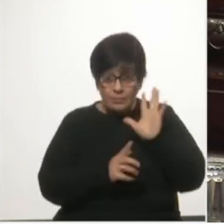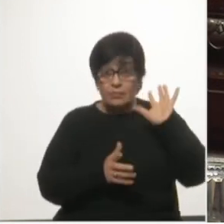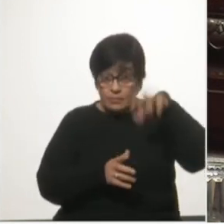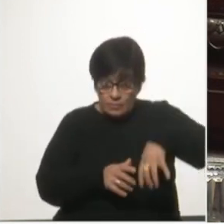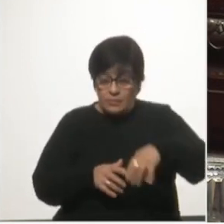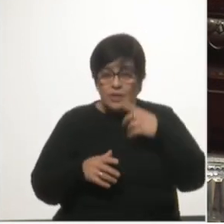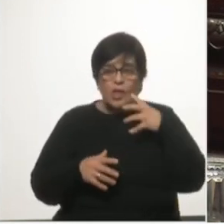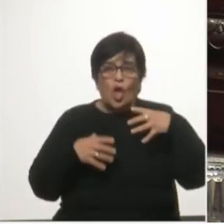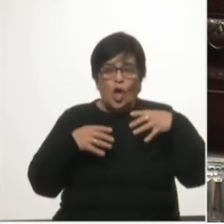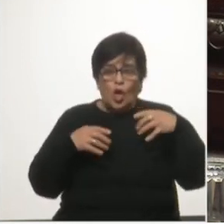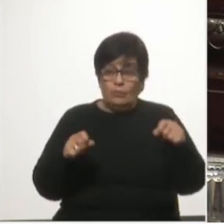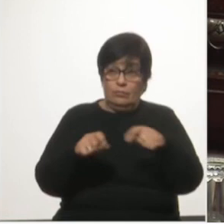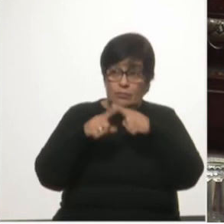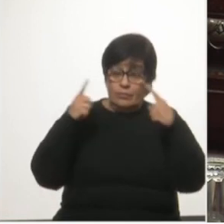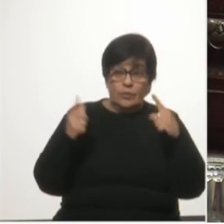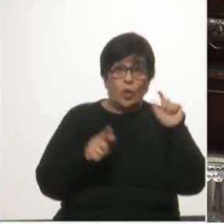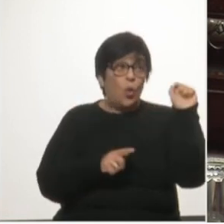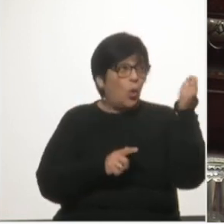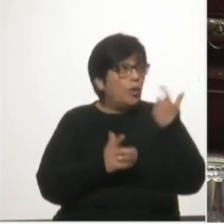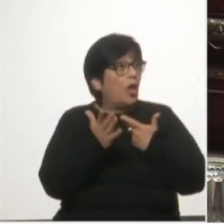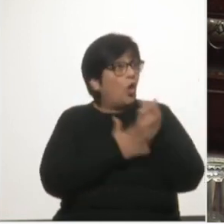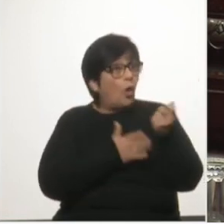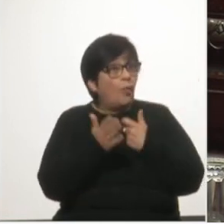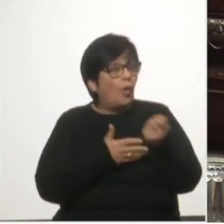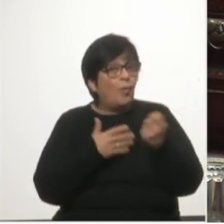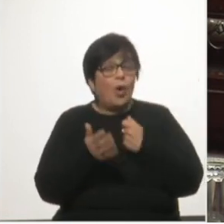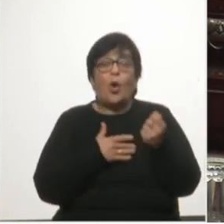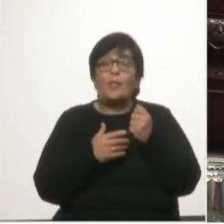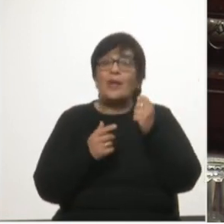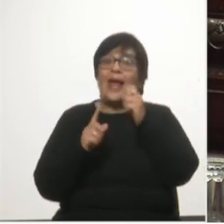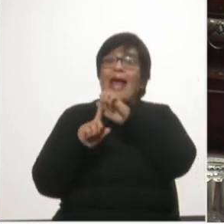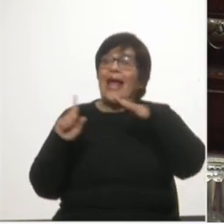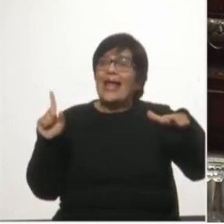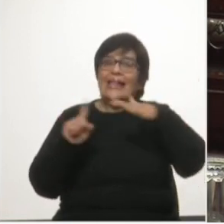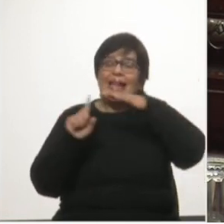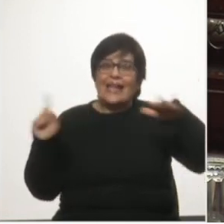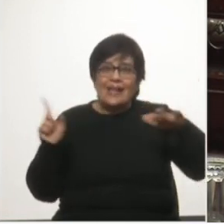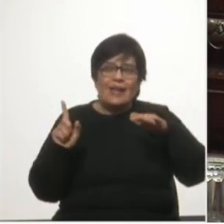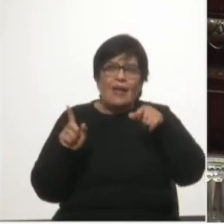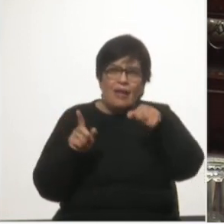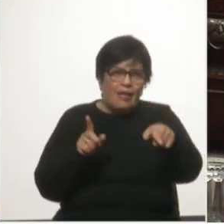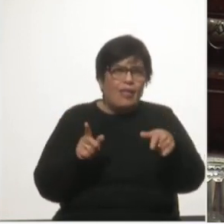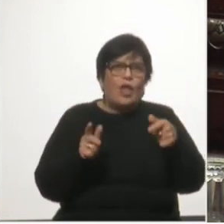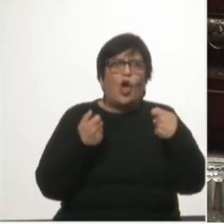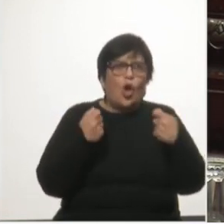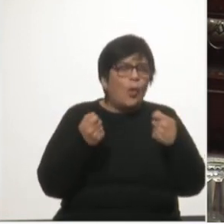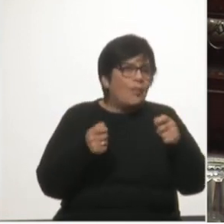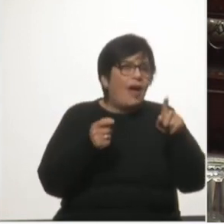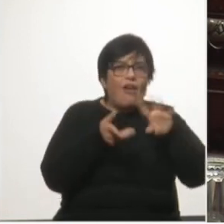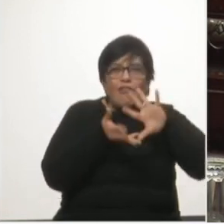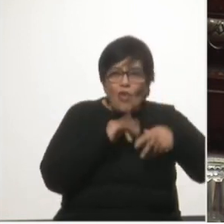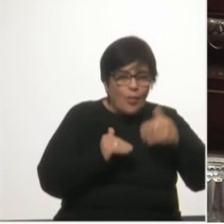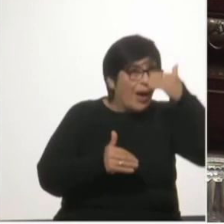se compromete que UTE le compre toda la energía a precios del consumidor.